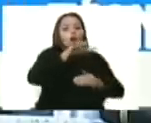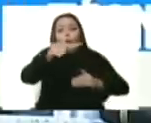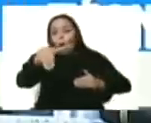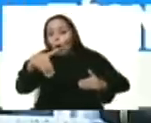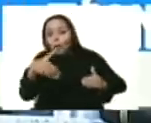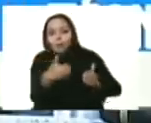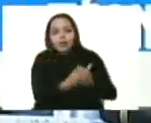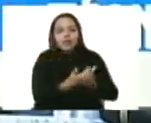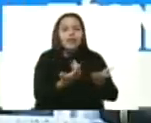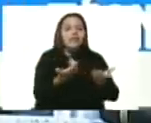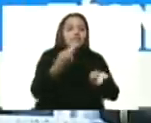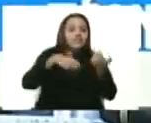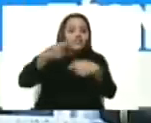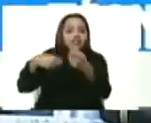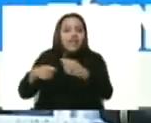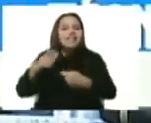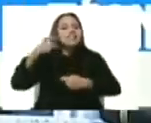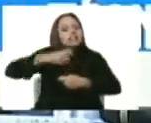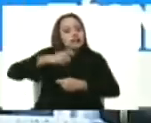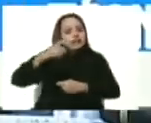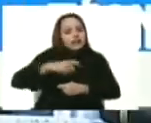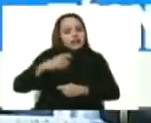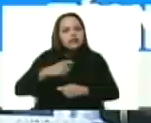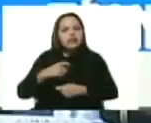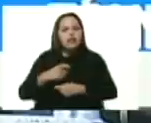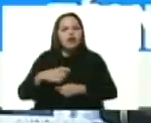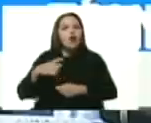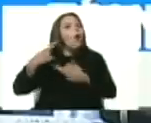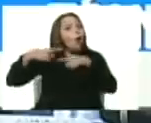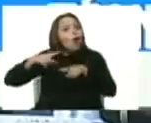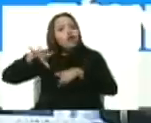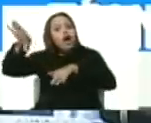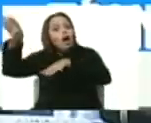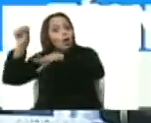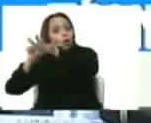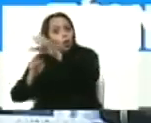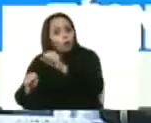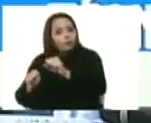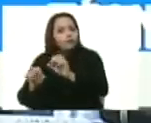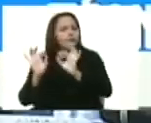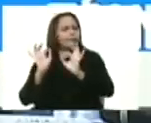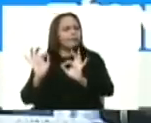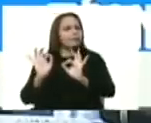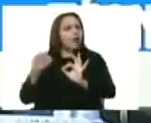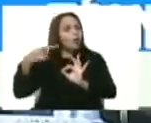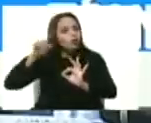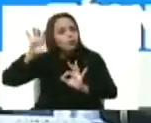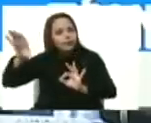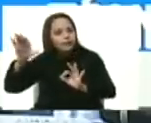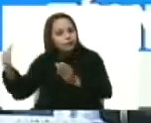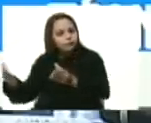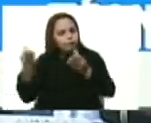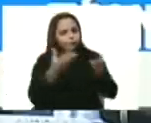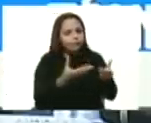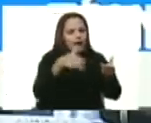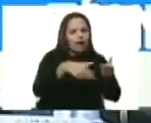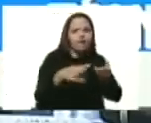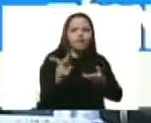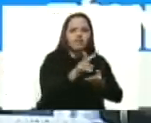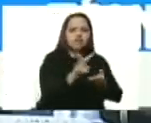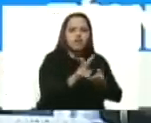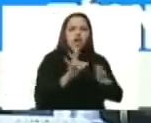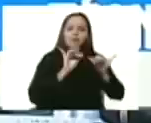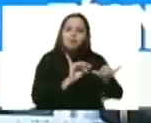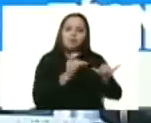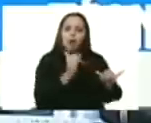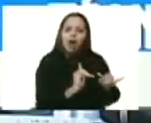mercado y necesita la importación de una cantidad específica, esa cantidad va a